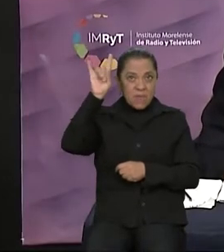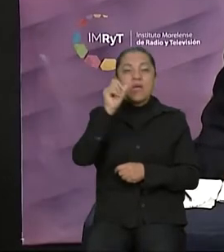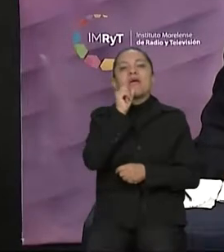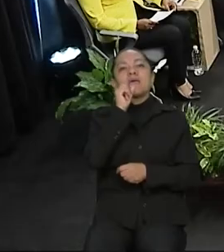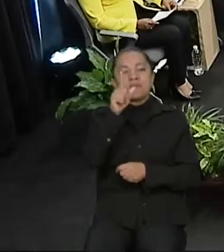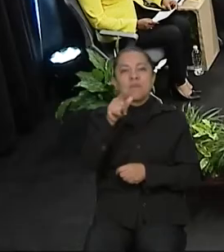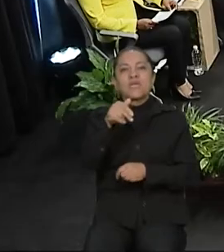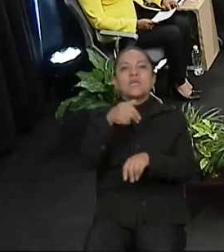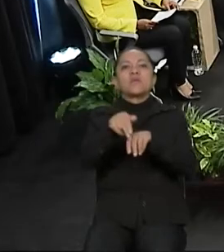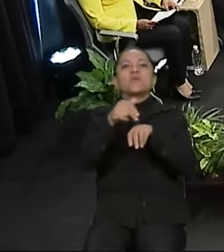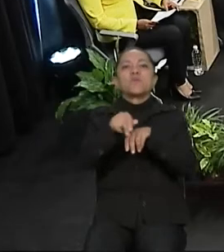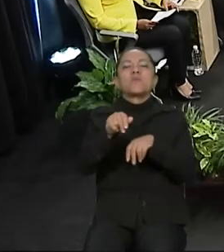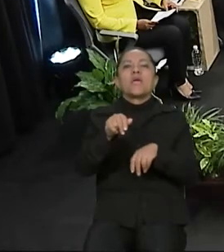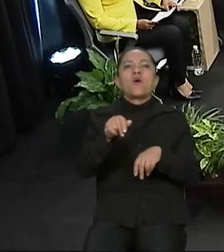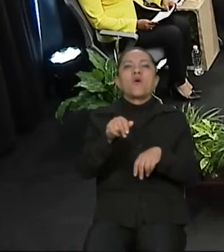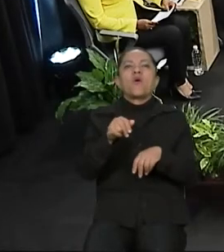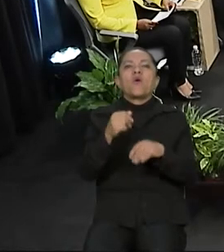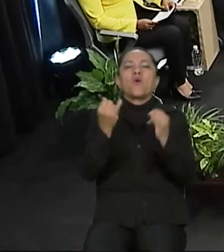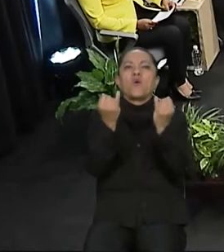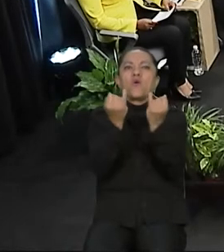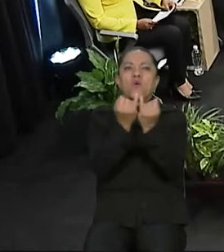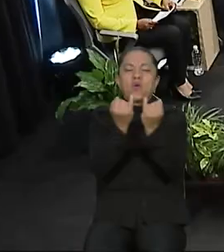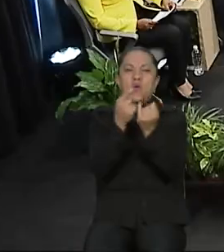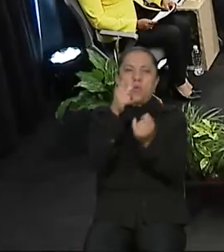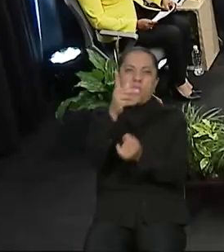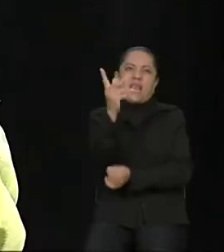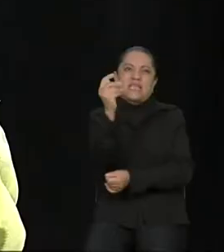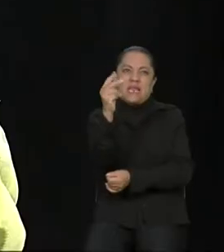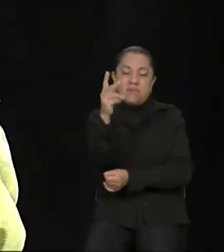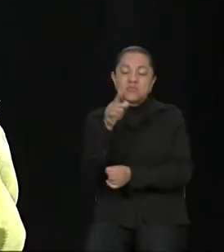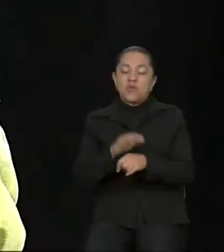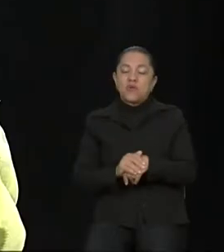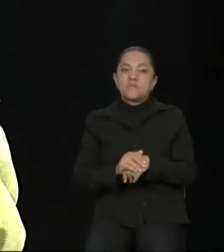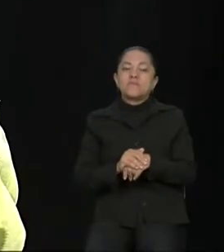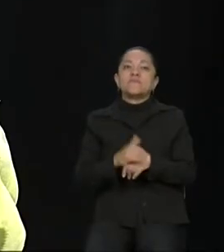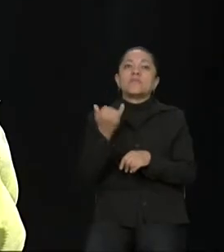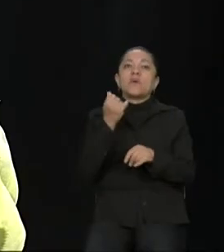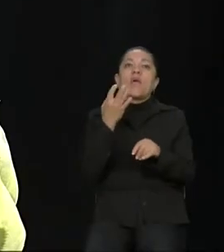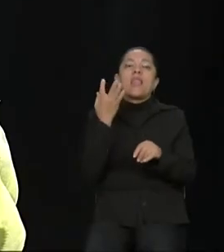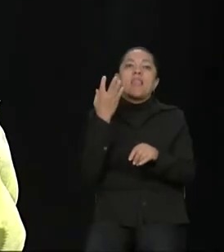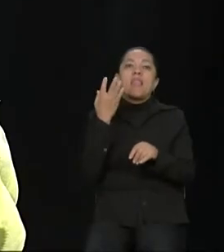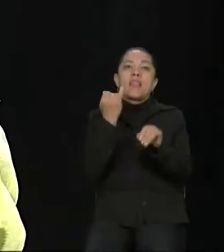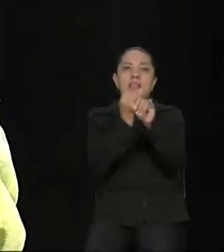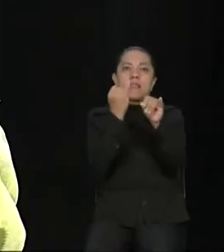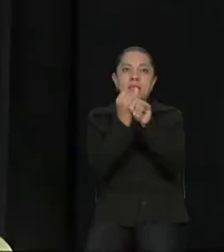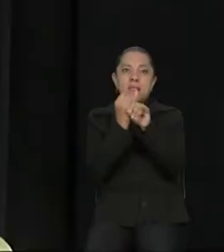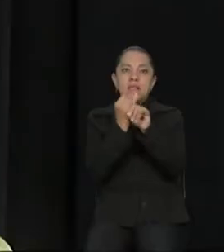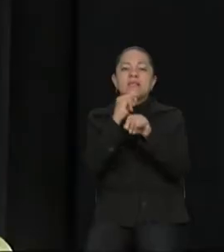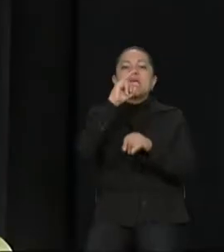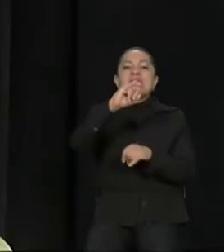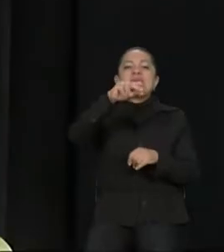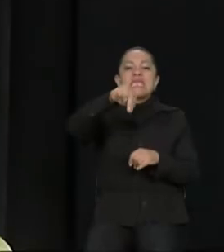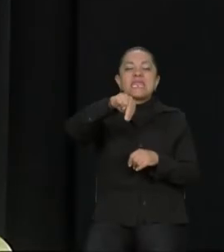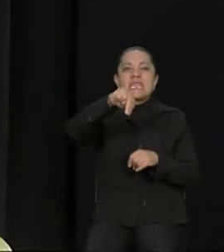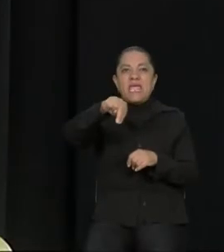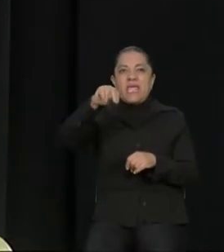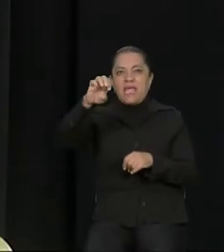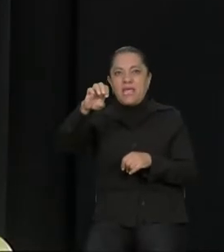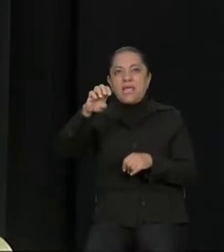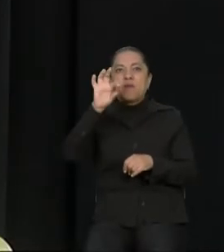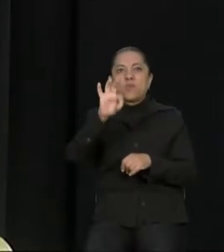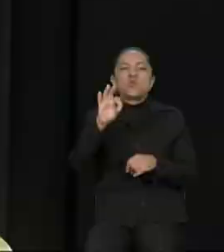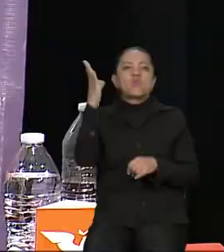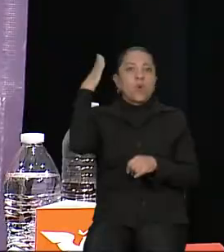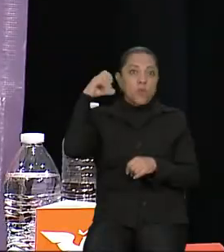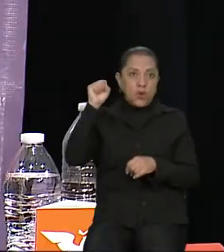Televisión a través de su cuenta de YouTube. En redes sociales también INE.Morelos, el portal del Zorro de Cuernavaca y